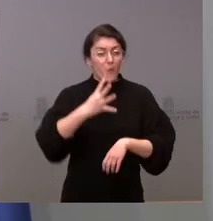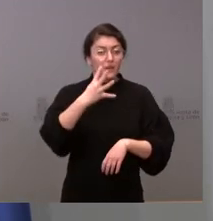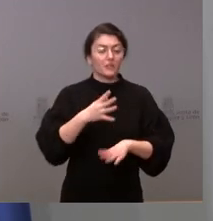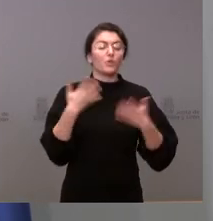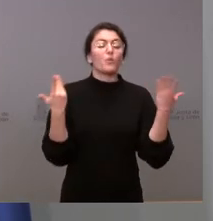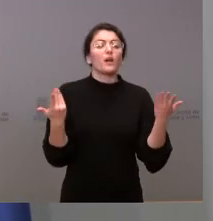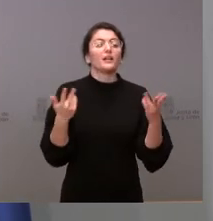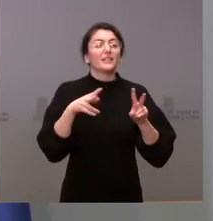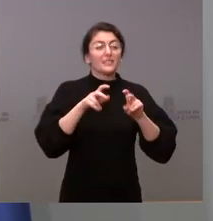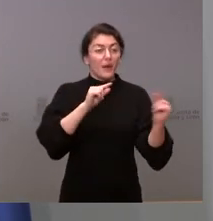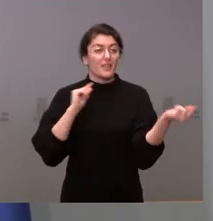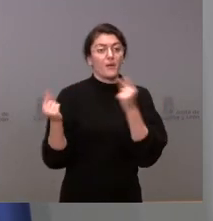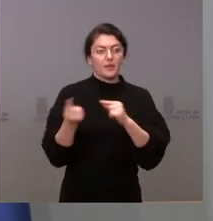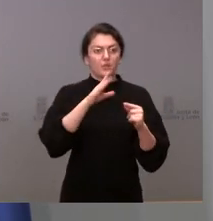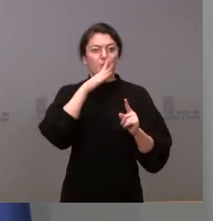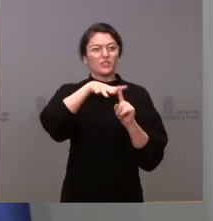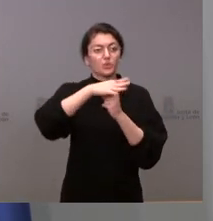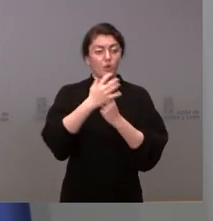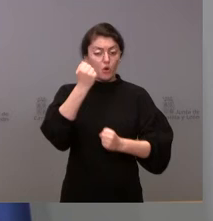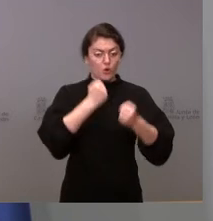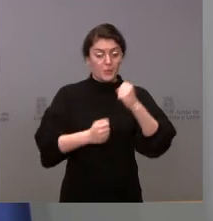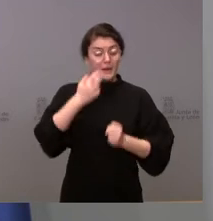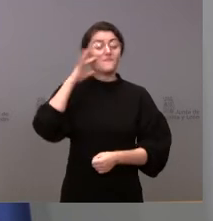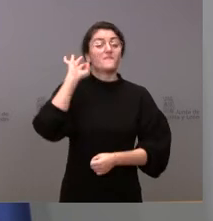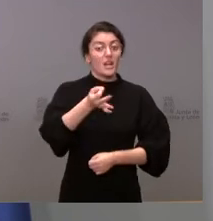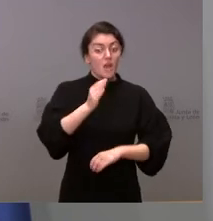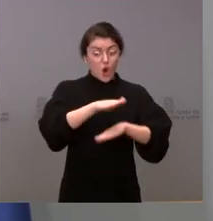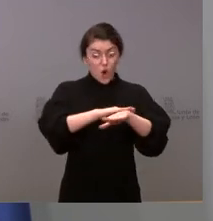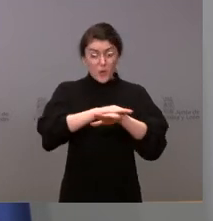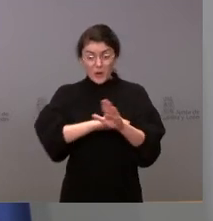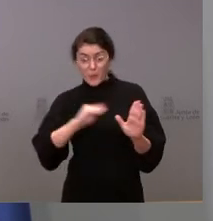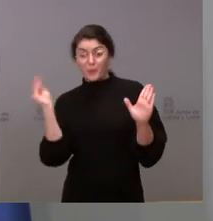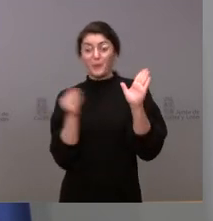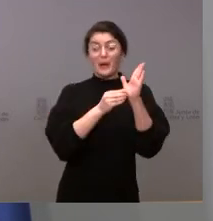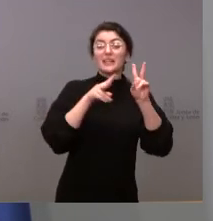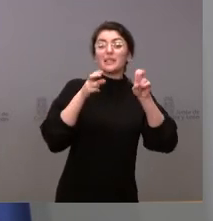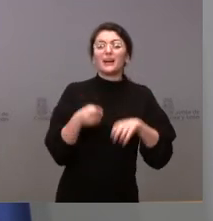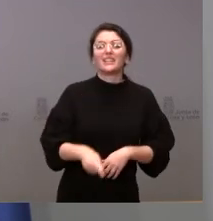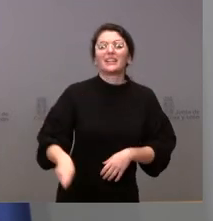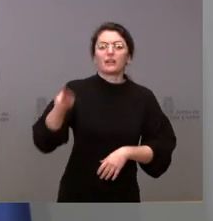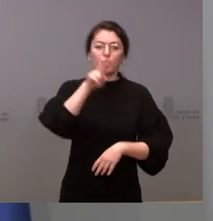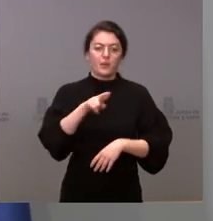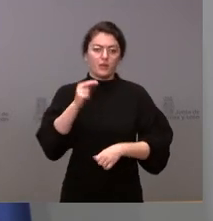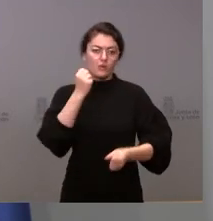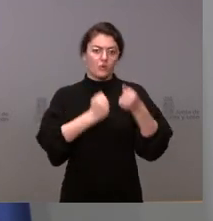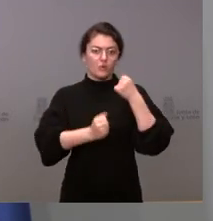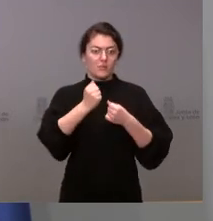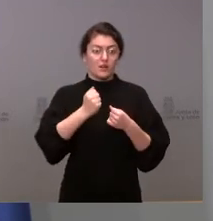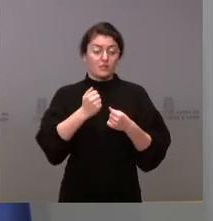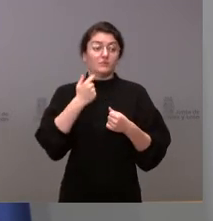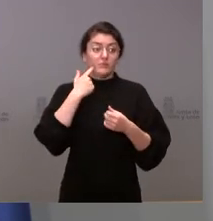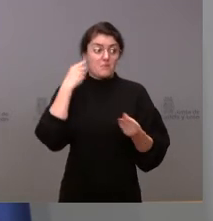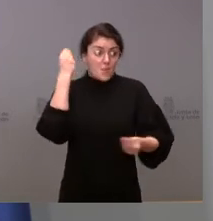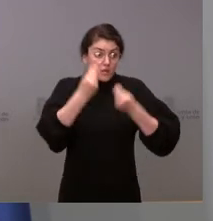Sí que ahí el Gobierno ha incluido la recuperación económica. Entendemos que en ese punto hablaremos de toda la situación en su